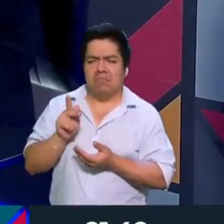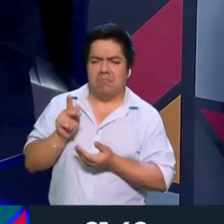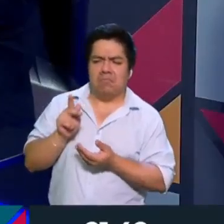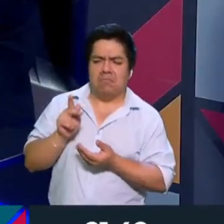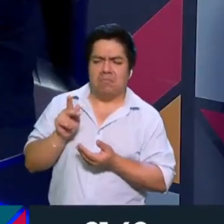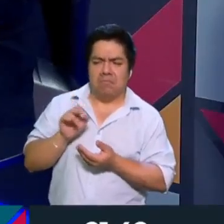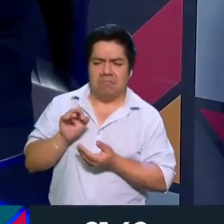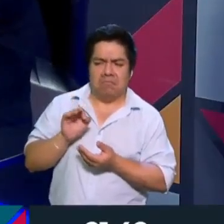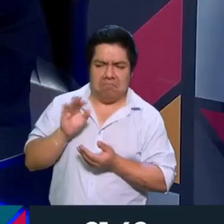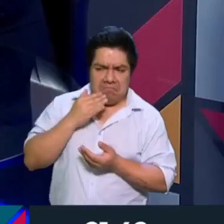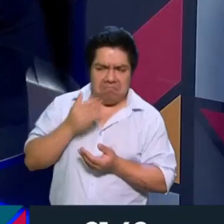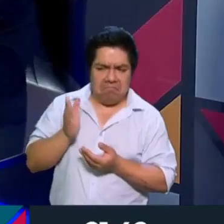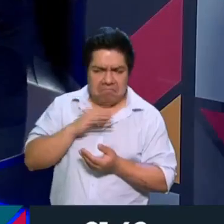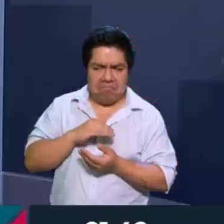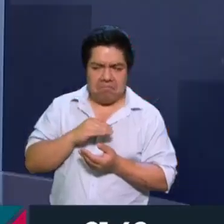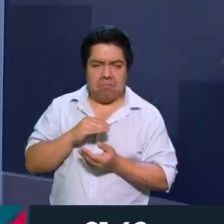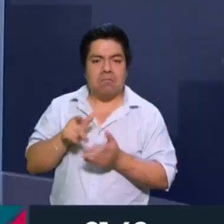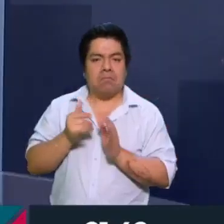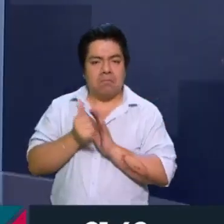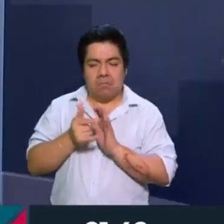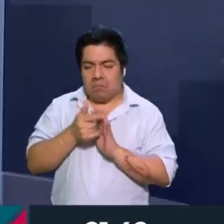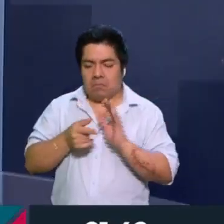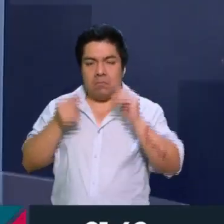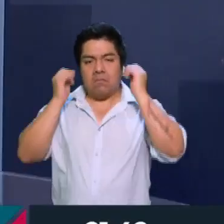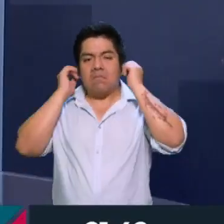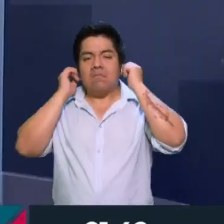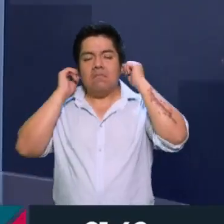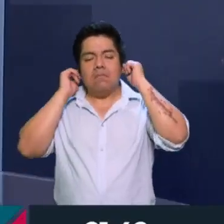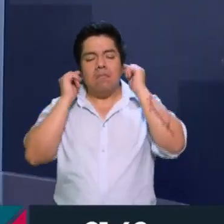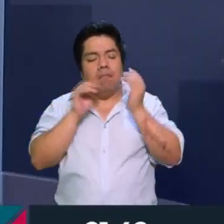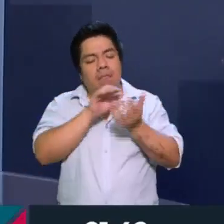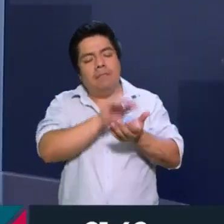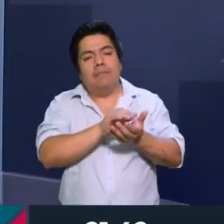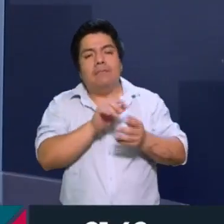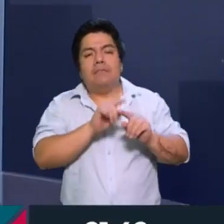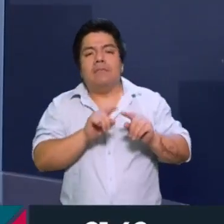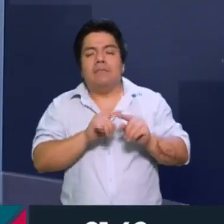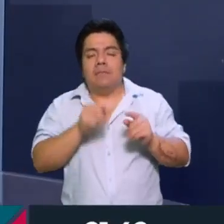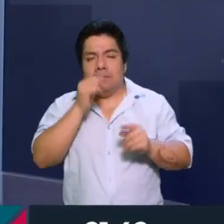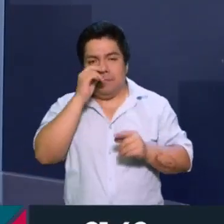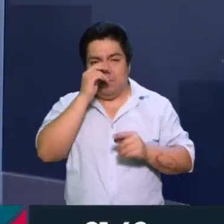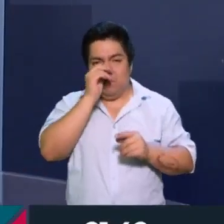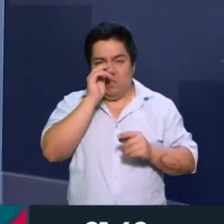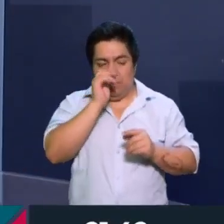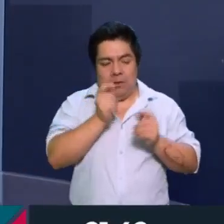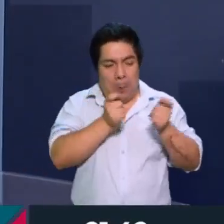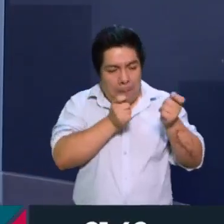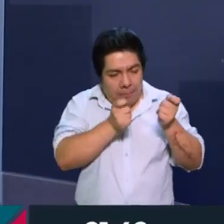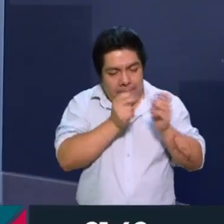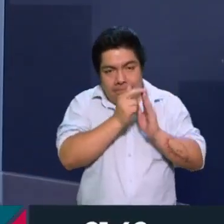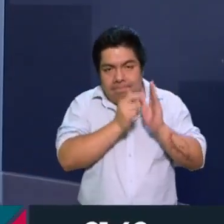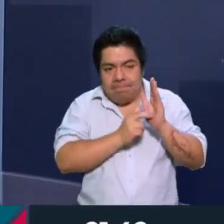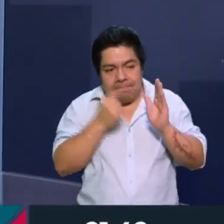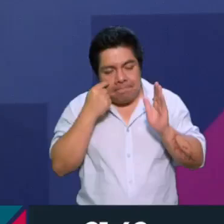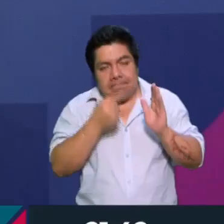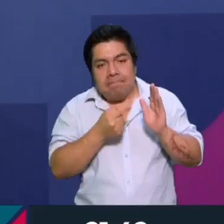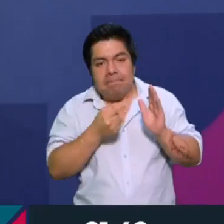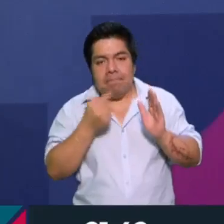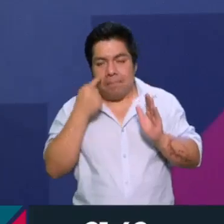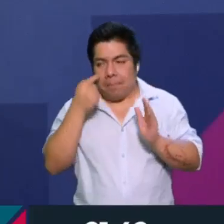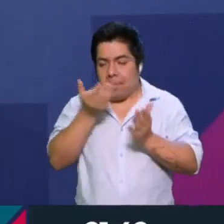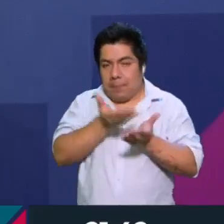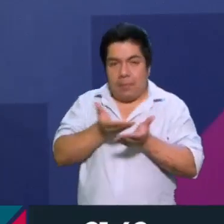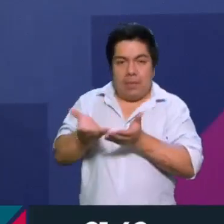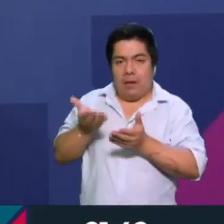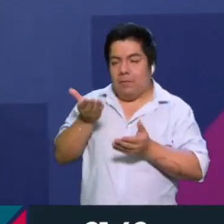creen. Ok. ¿Cuáles eran los mecanismos que se planteaban en esta iniciativa para regular ese tipo de contenido? En esta iniciativa le estábamos,